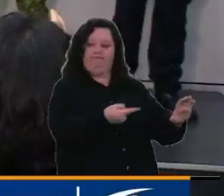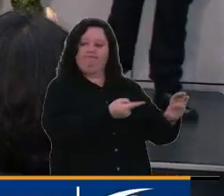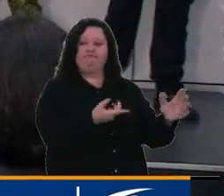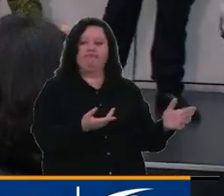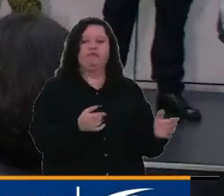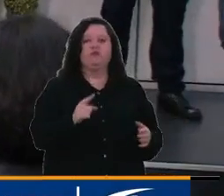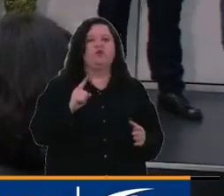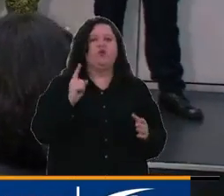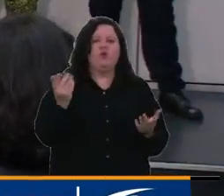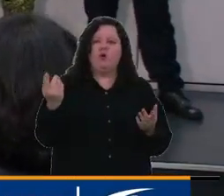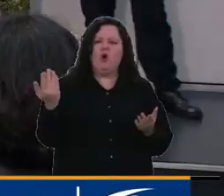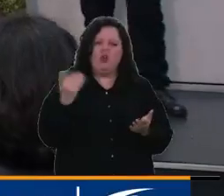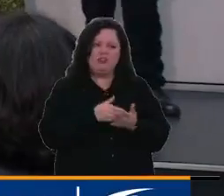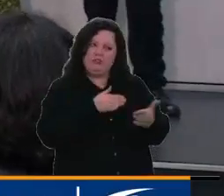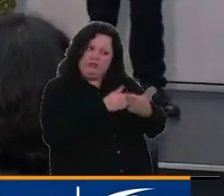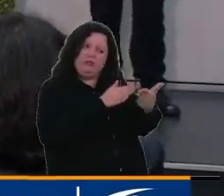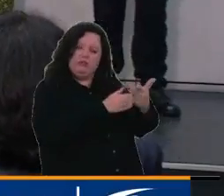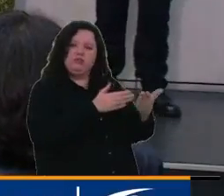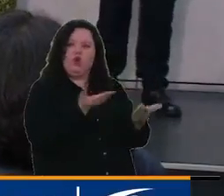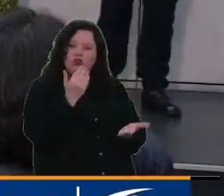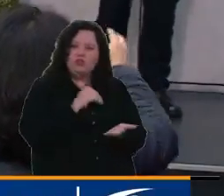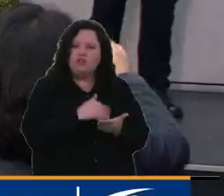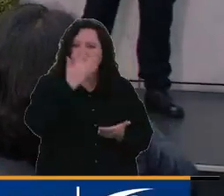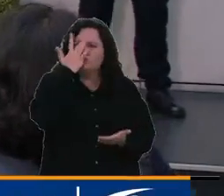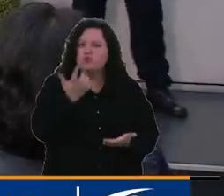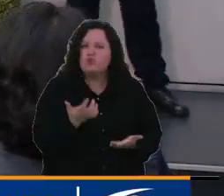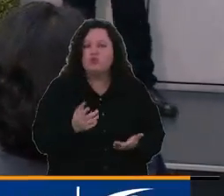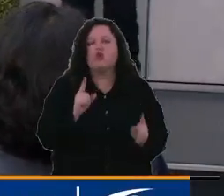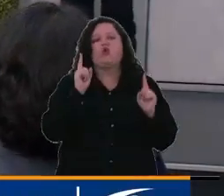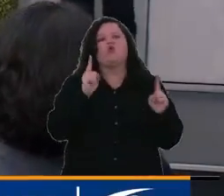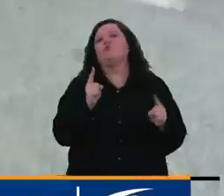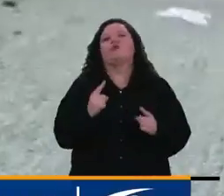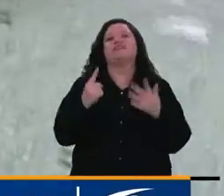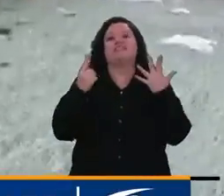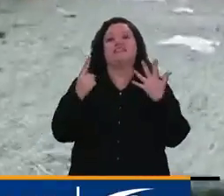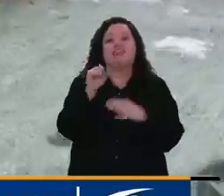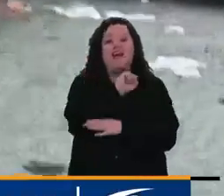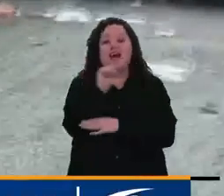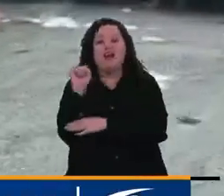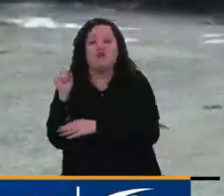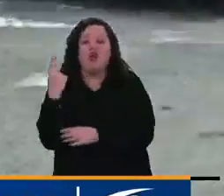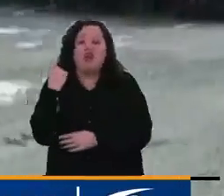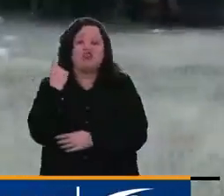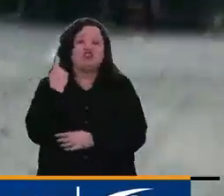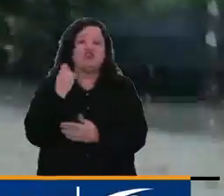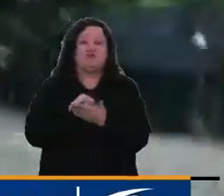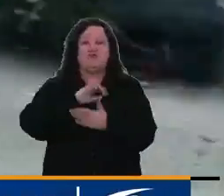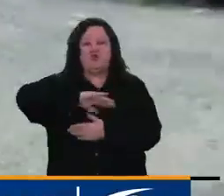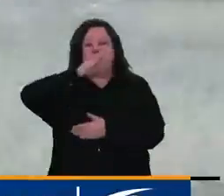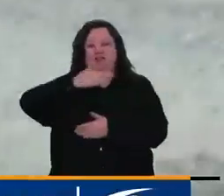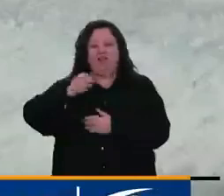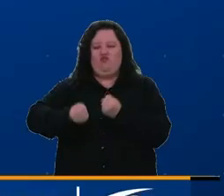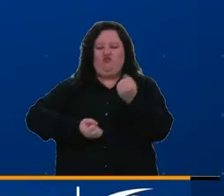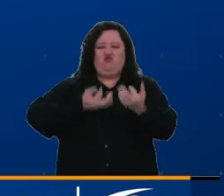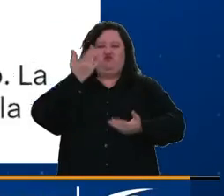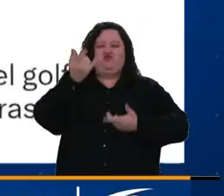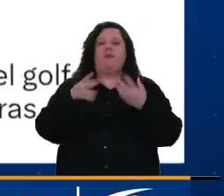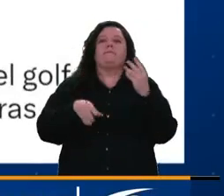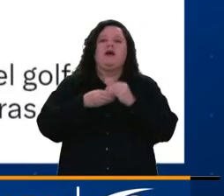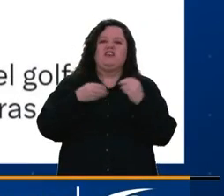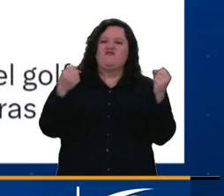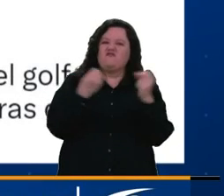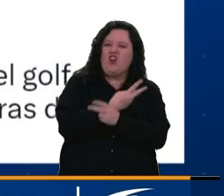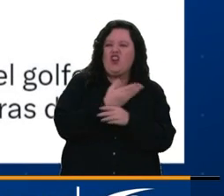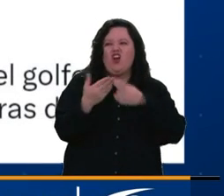razón para reactivar la ofensiva contra este grupo armado ilegal son los seis vehículos incinerados ayer en Antioquia y los hechos de violencia y